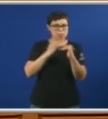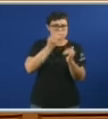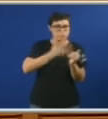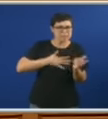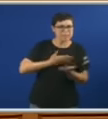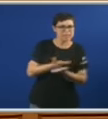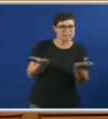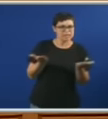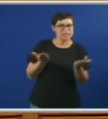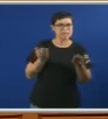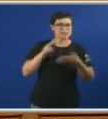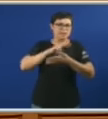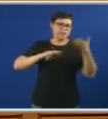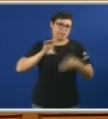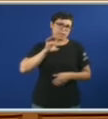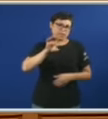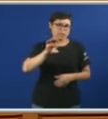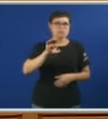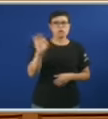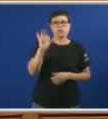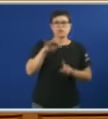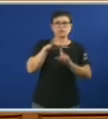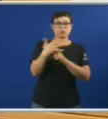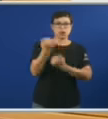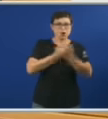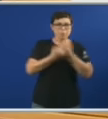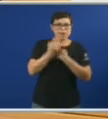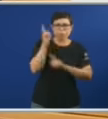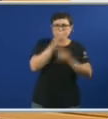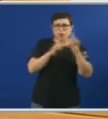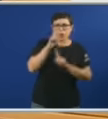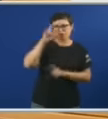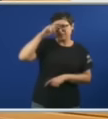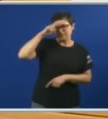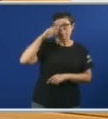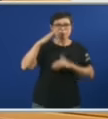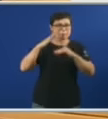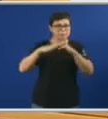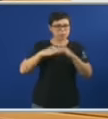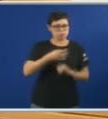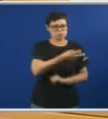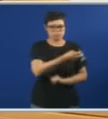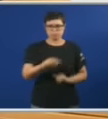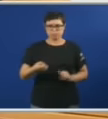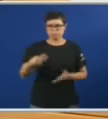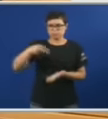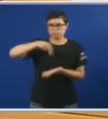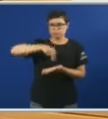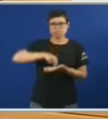seu país Nin que lle preocupe A situación Económica Pode vir aquí A enorgullecerse De que haxa